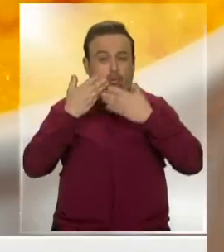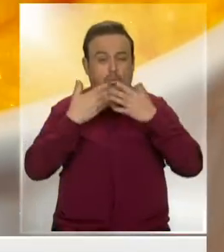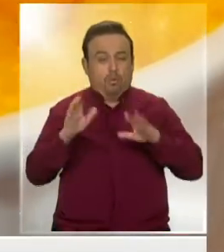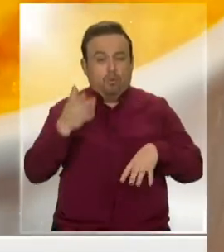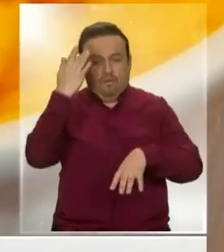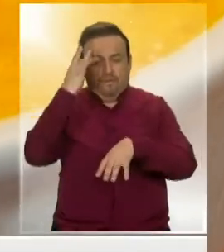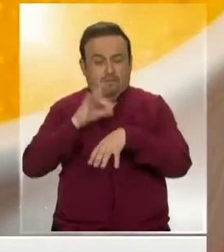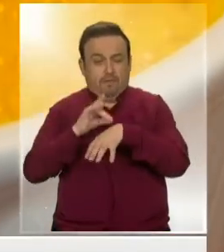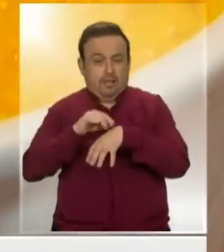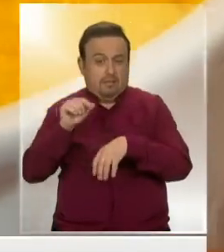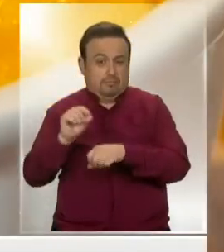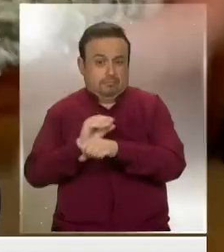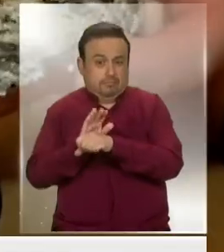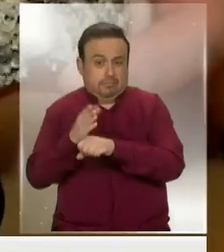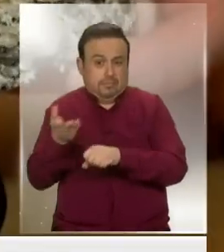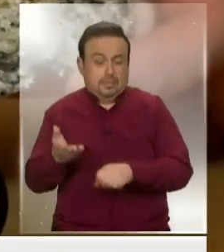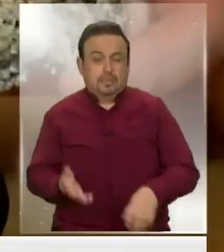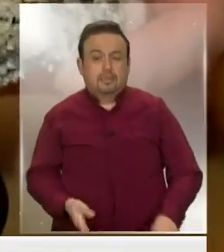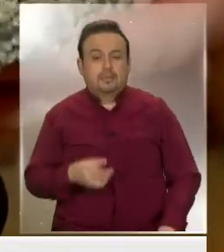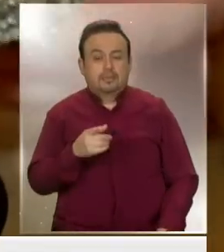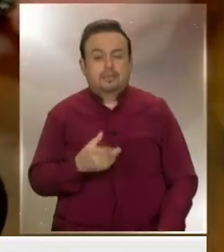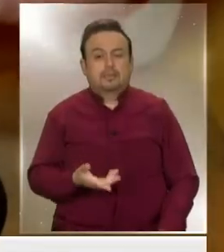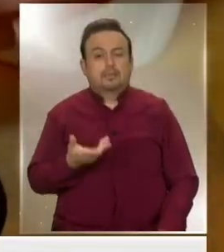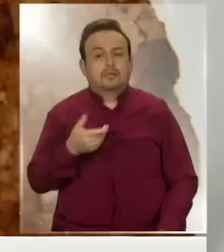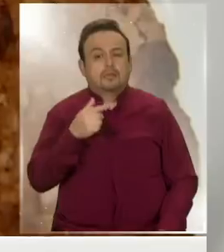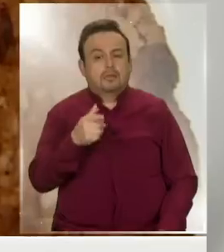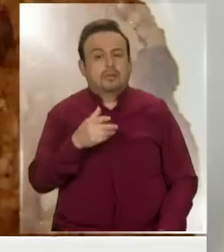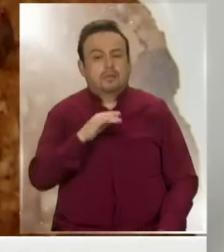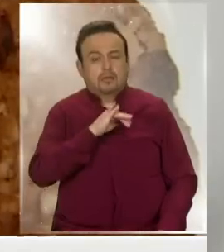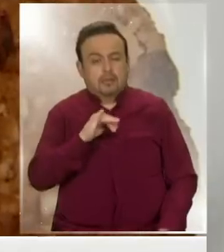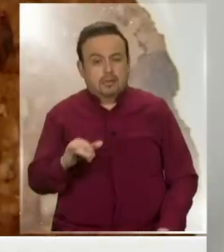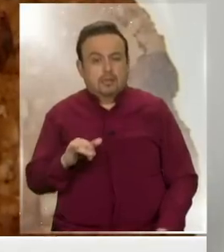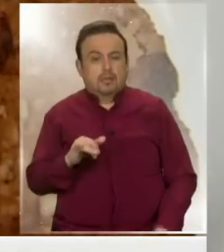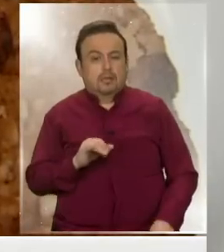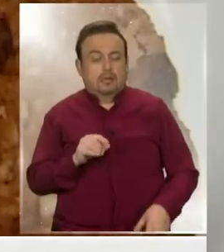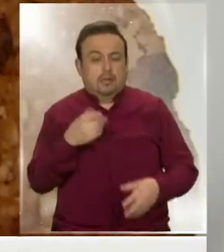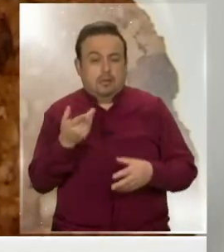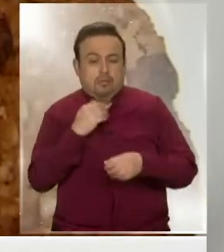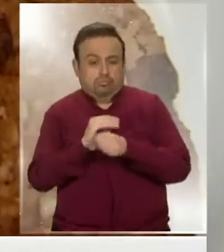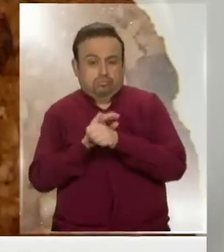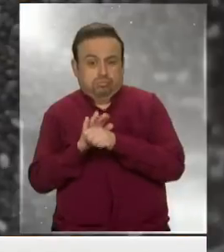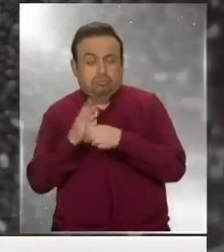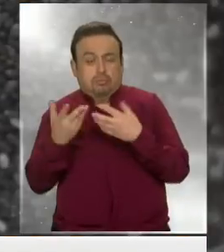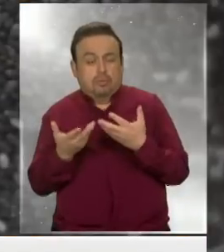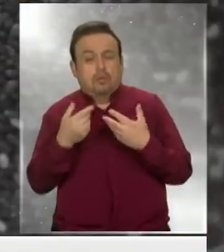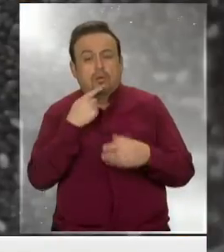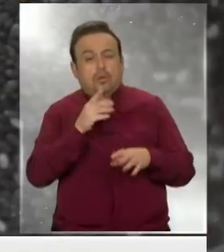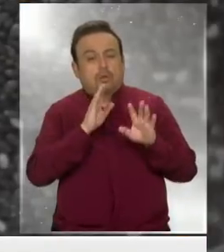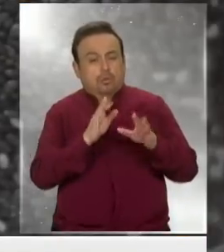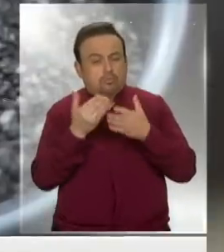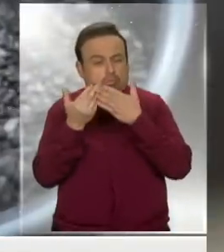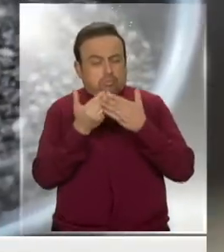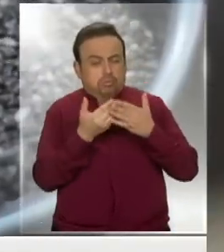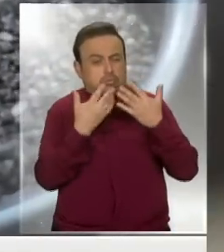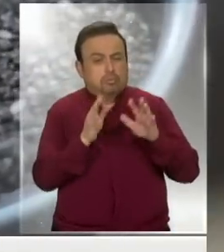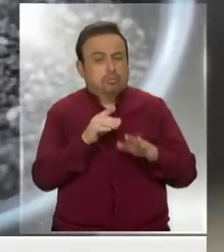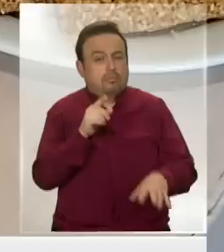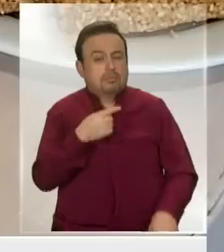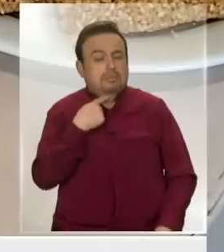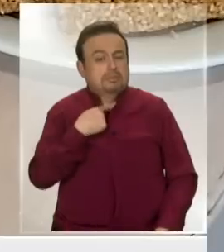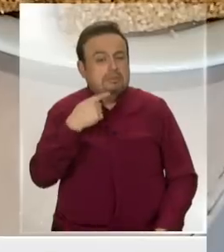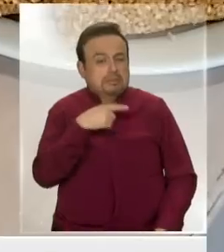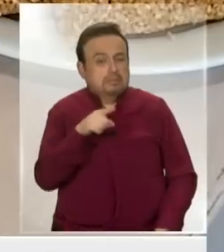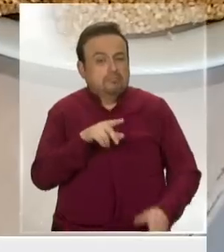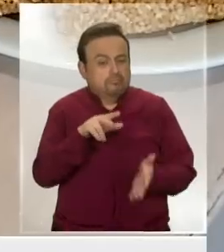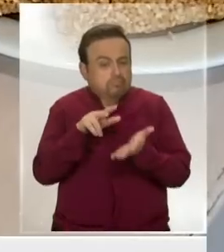patógeno. Por ejemplo, en este caso, al coronavirus, que después genera COVID-19. Bien, han salido algunos estudios muy interesantes que vienen